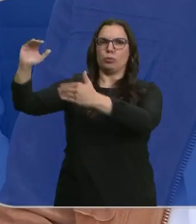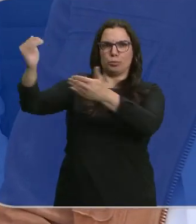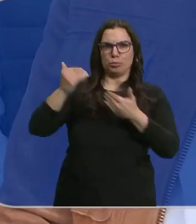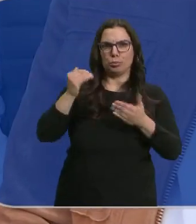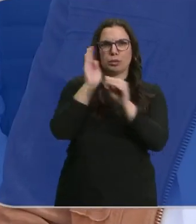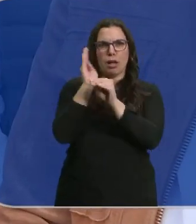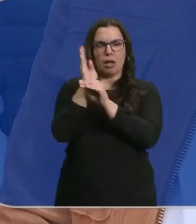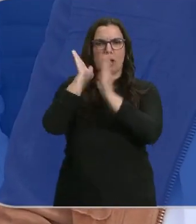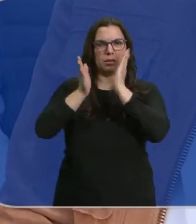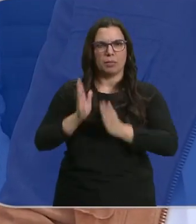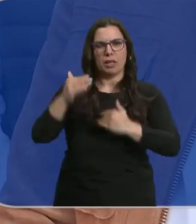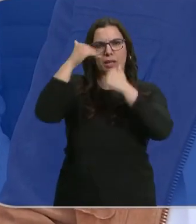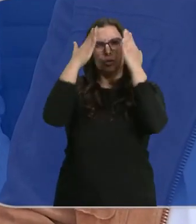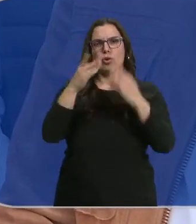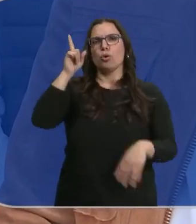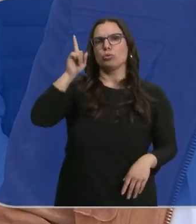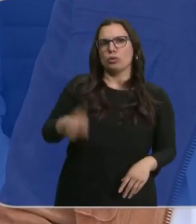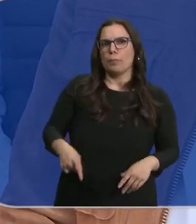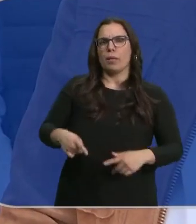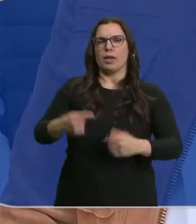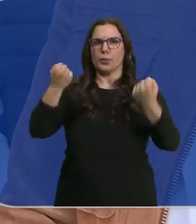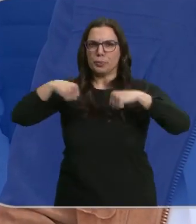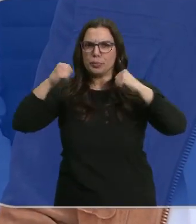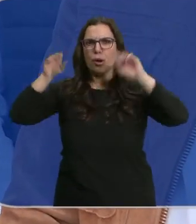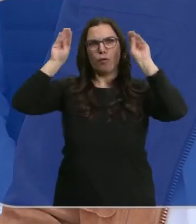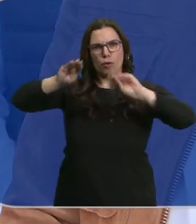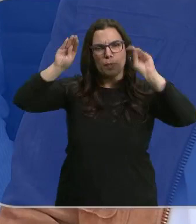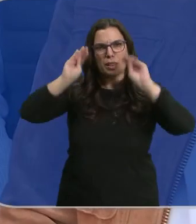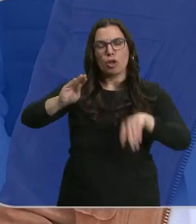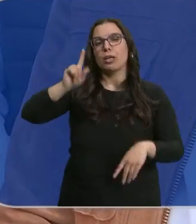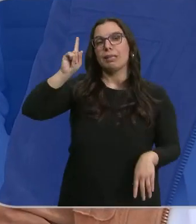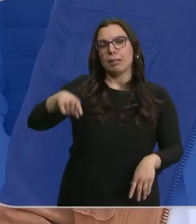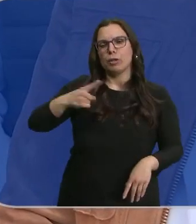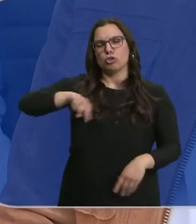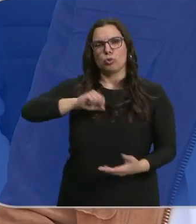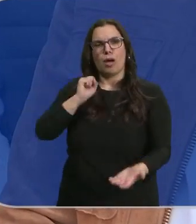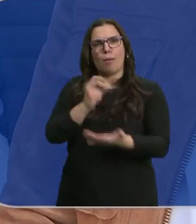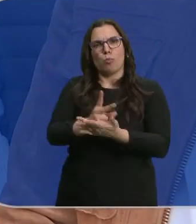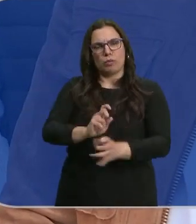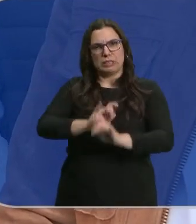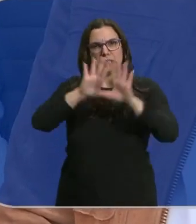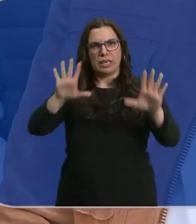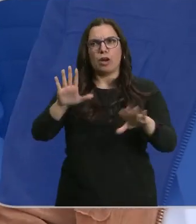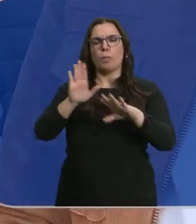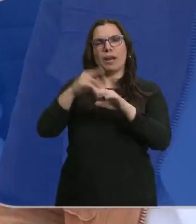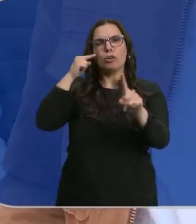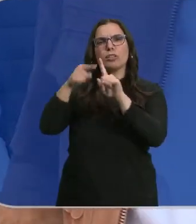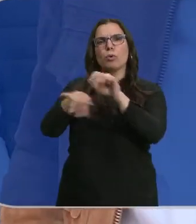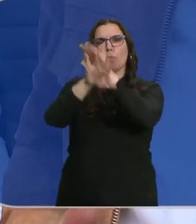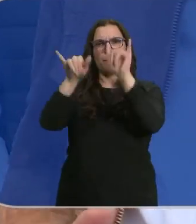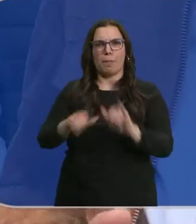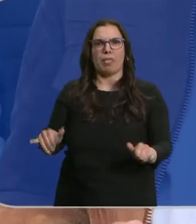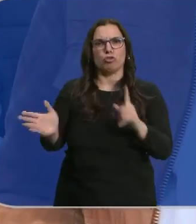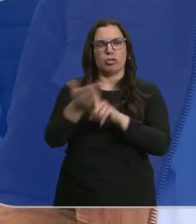tipo de tratamiento. También con labores de entrenamiento y de formación. Y tenemos una apuesta firme y decidida por la paz. Y esa apuesta